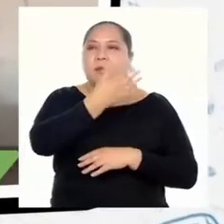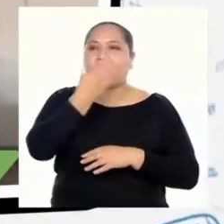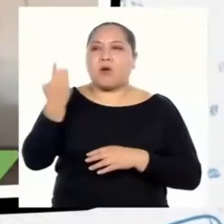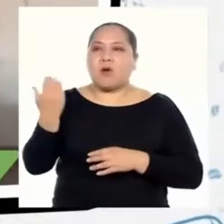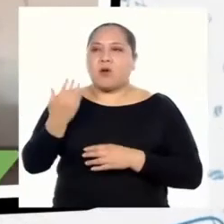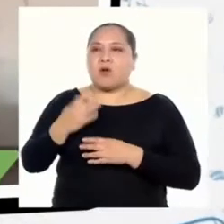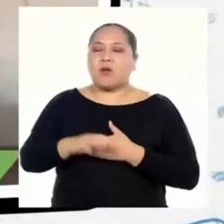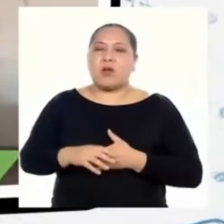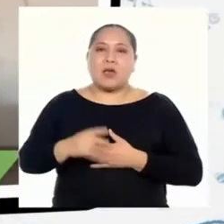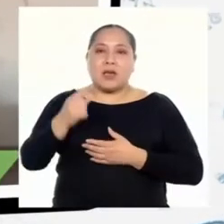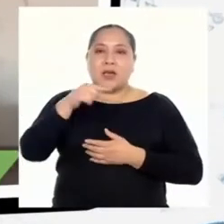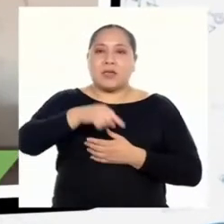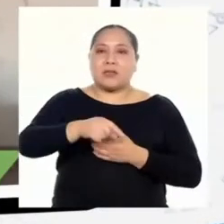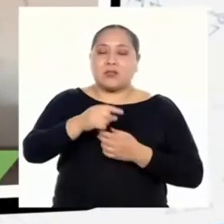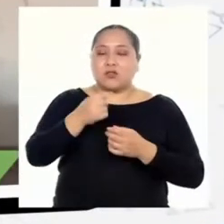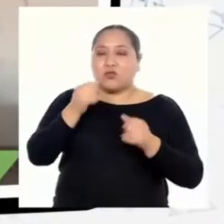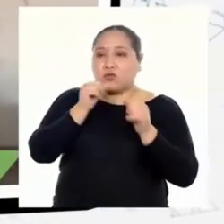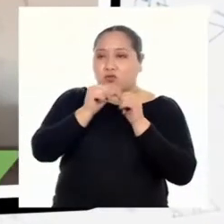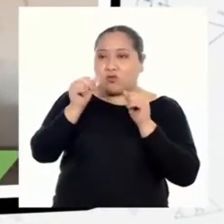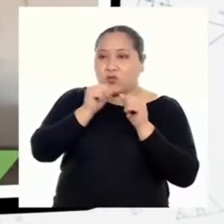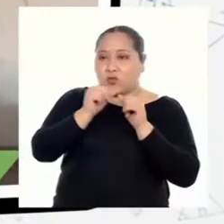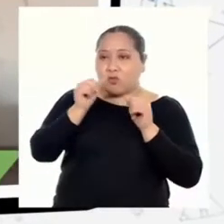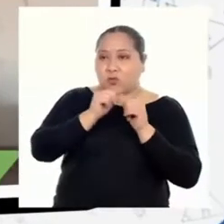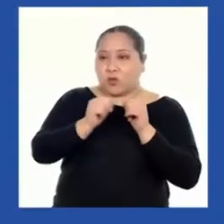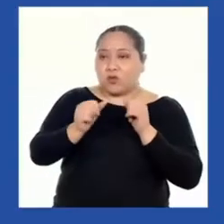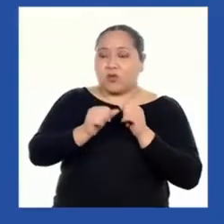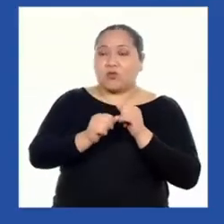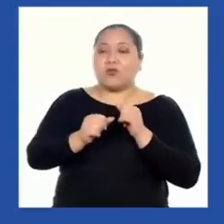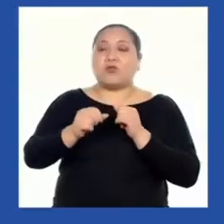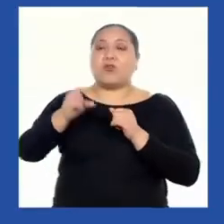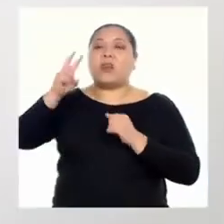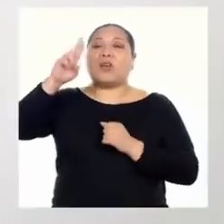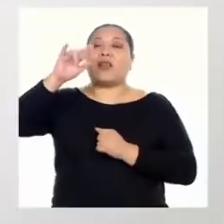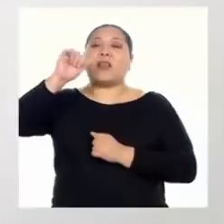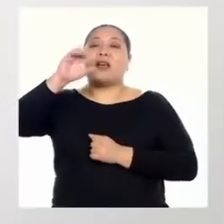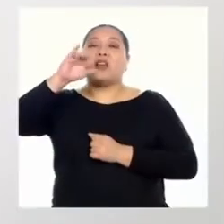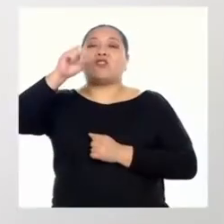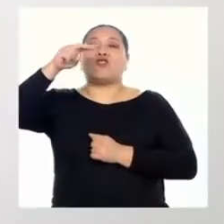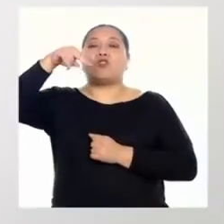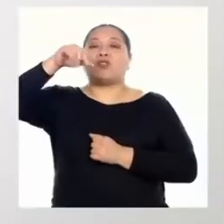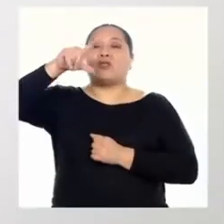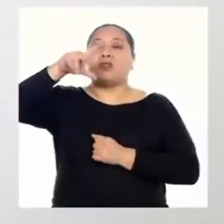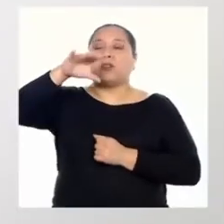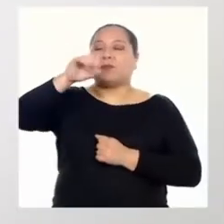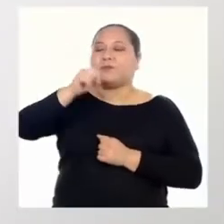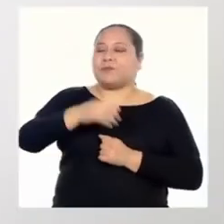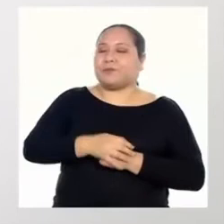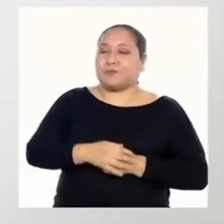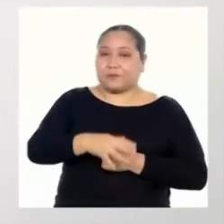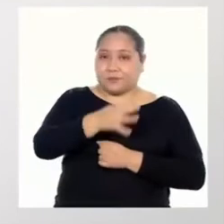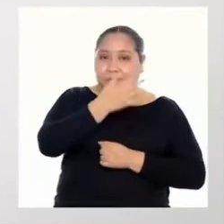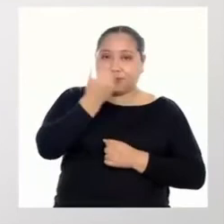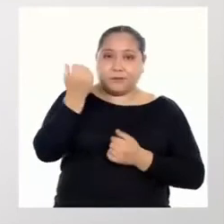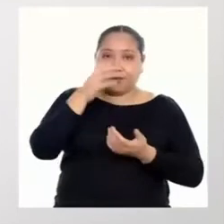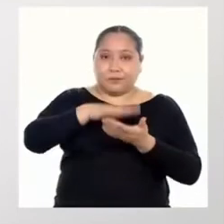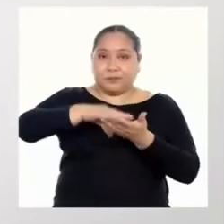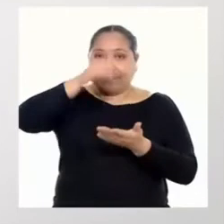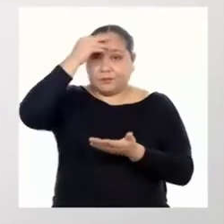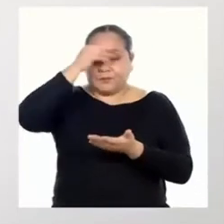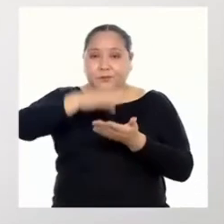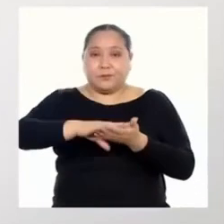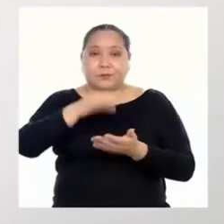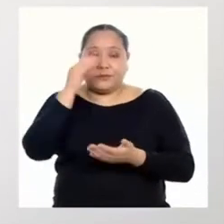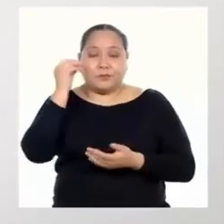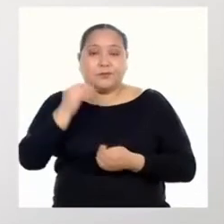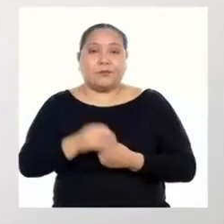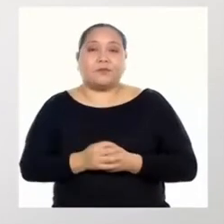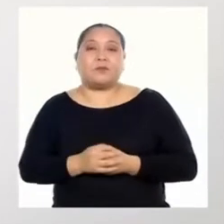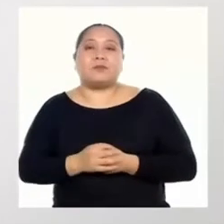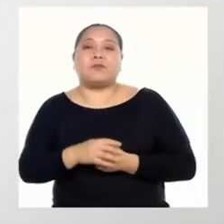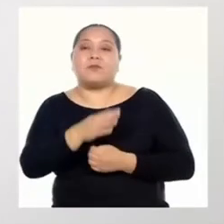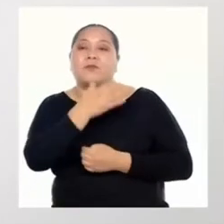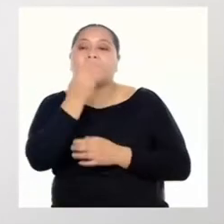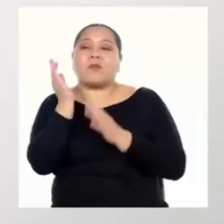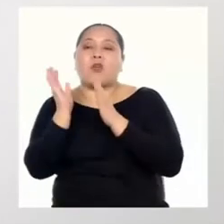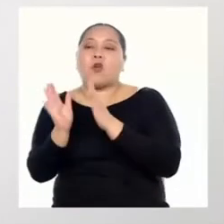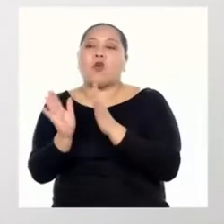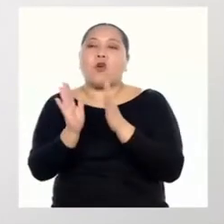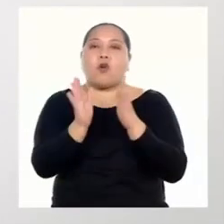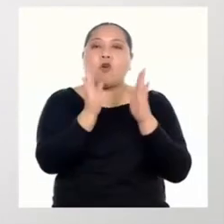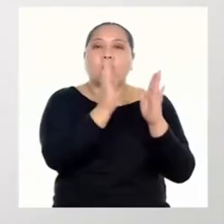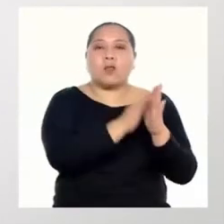nuestras operaciones con números racionales? Para mejorar nuestros aprendizajes, siempre es recomendable